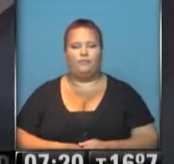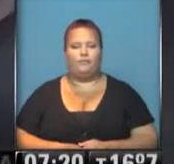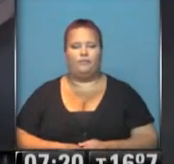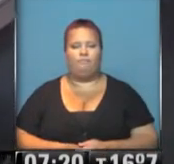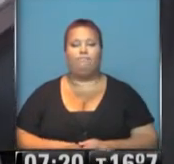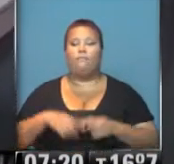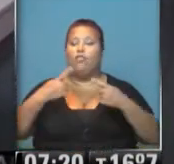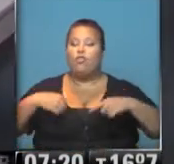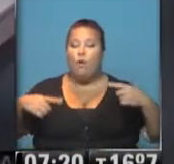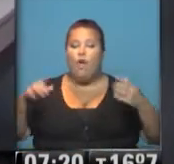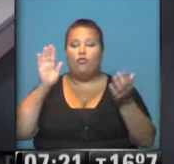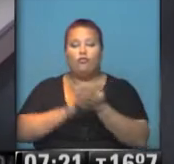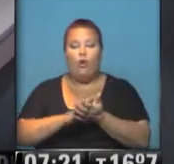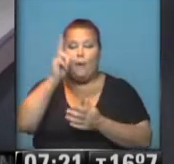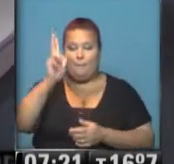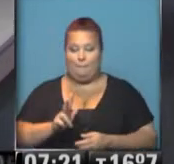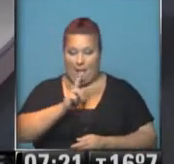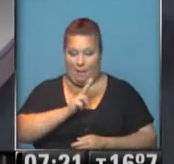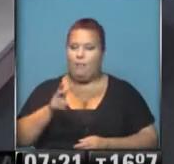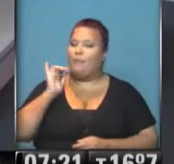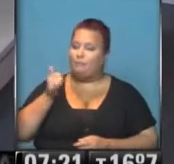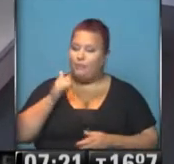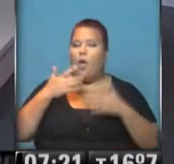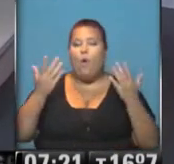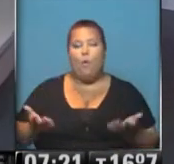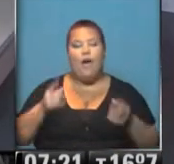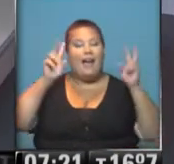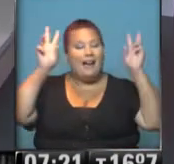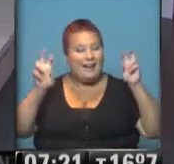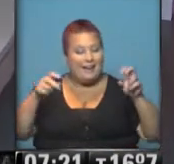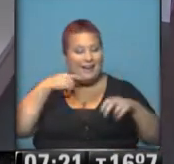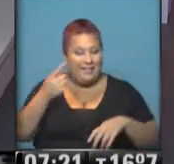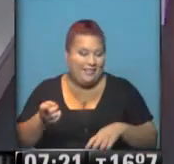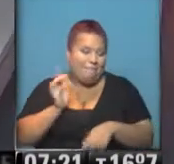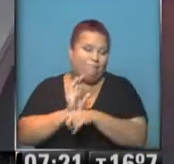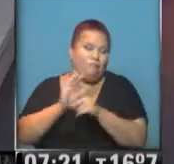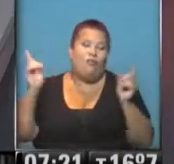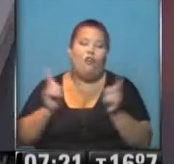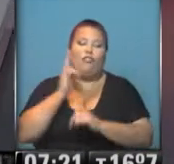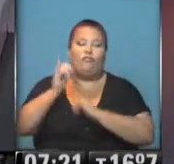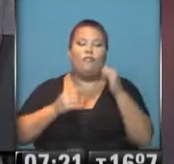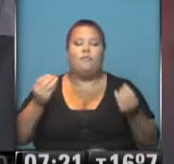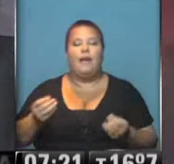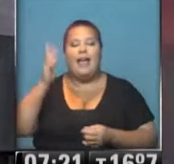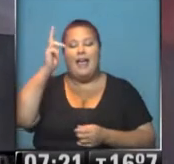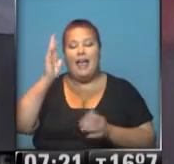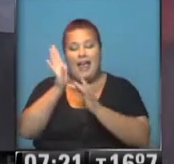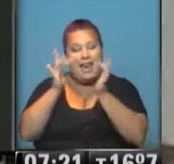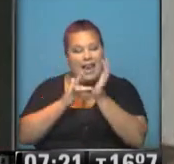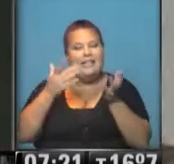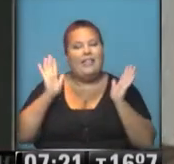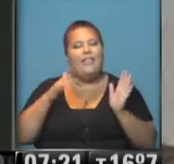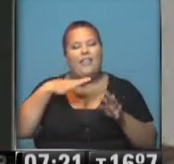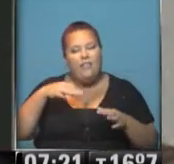Y hay novedades respecto del Papa Francisco. Sí, bueno, una de las frases que podrían resumir esta información es, bueno, la Iglesia tiene que todavía